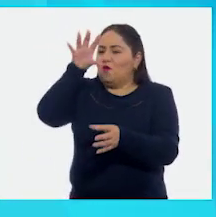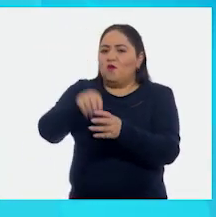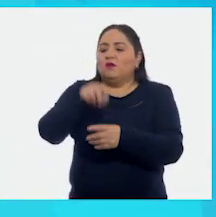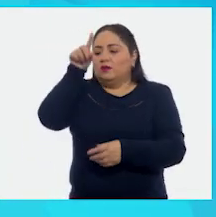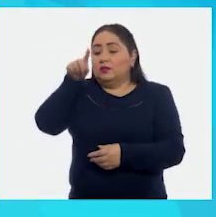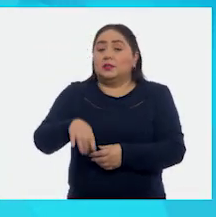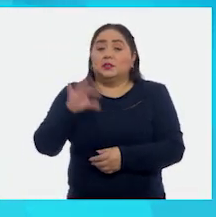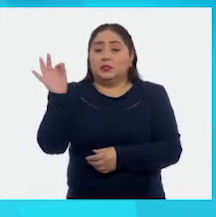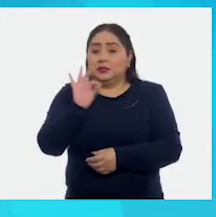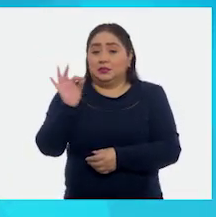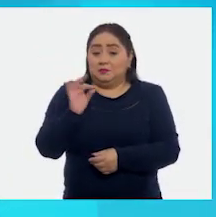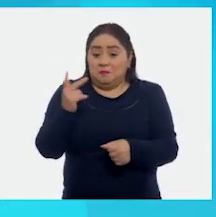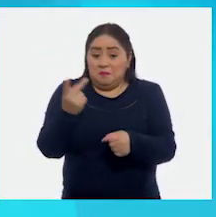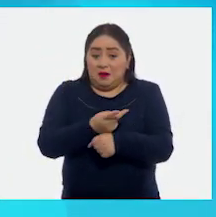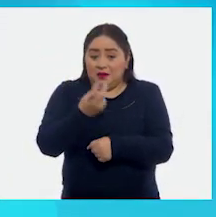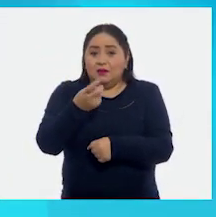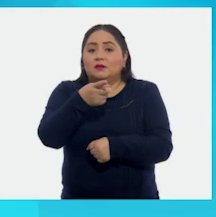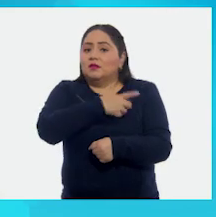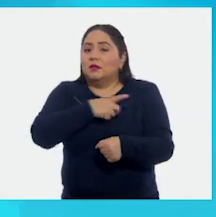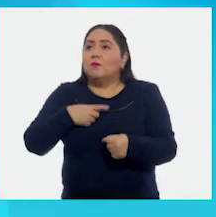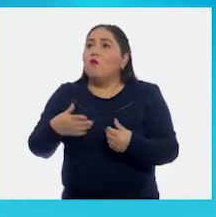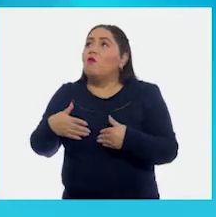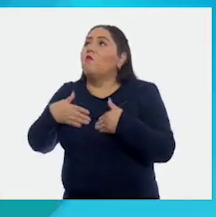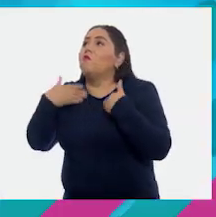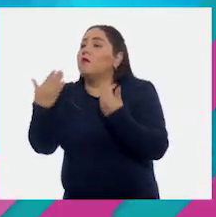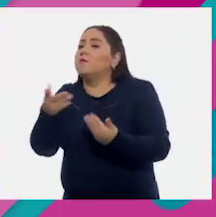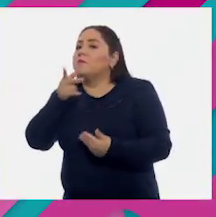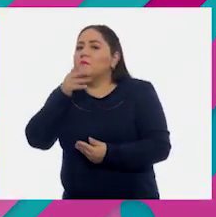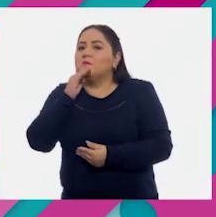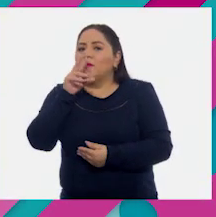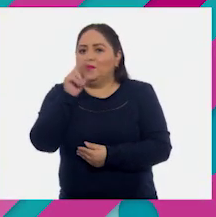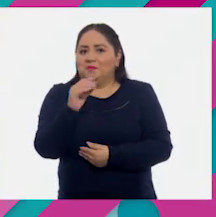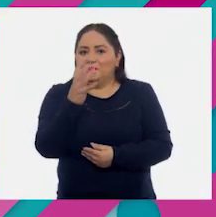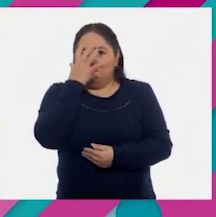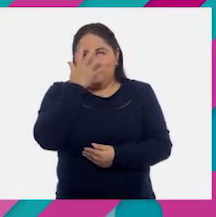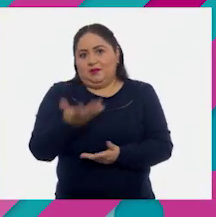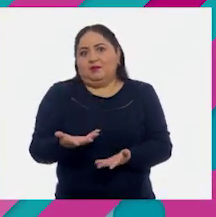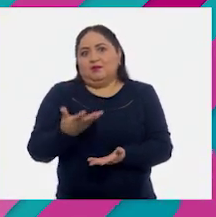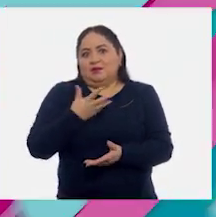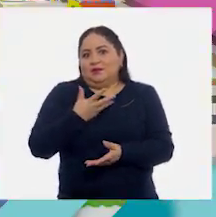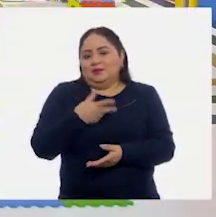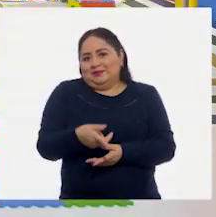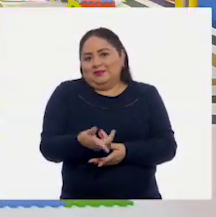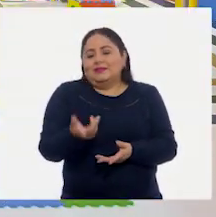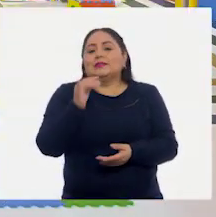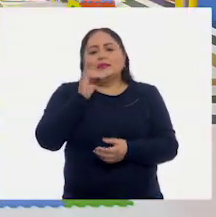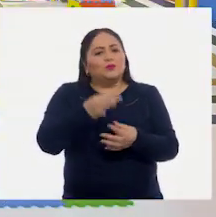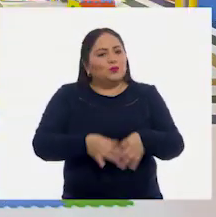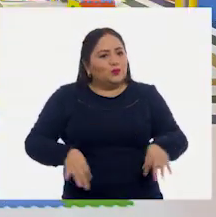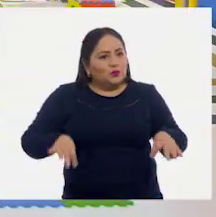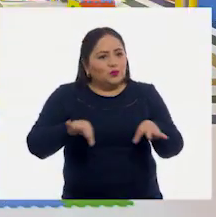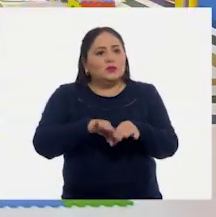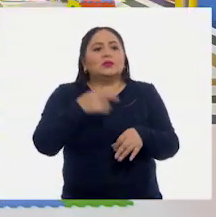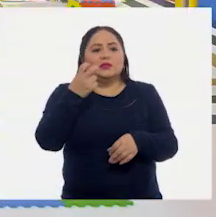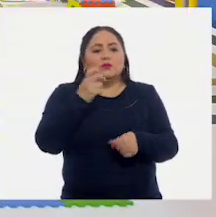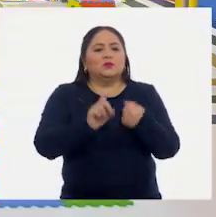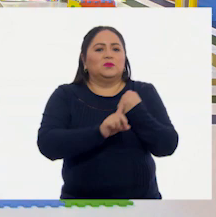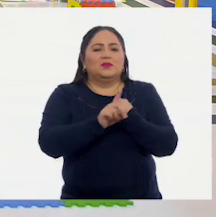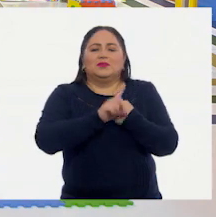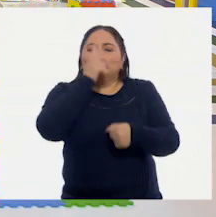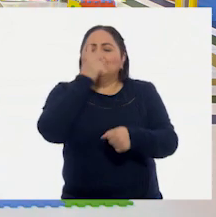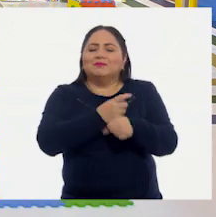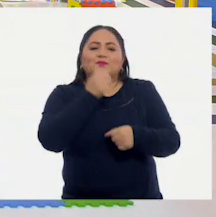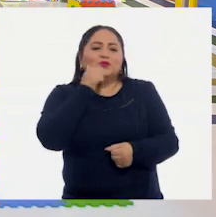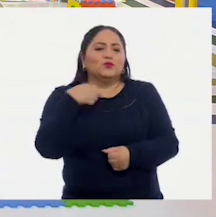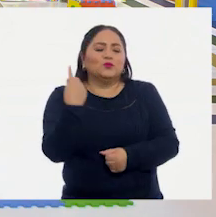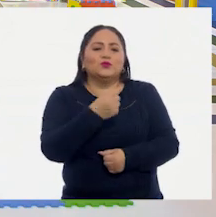dice, si te pasa esto, ten la confianza de decirlo y que no te dé pena. Claro, es muy importante, es un problema muy común,